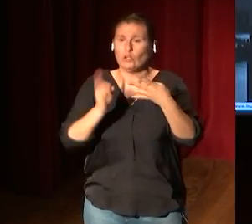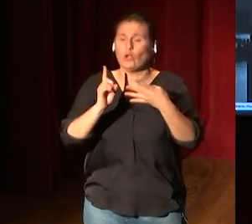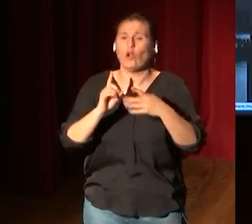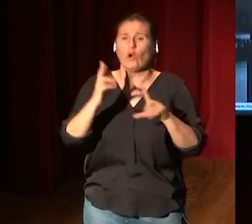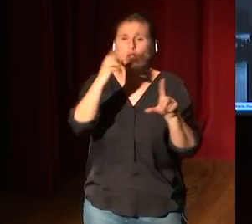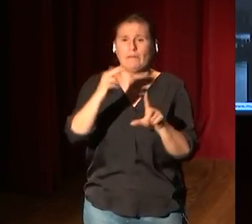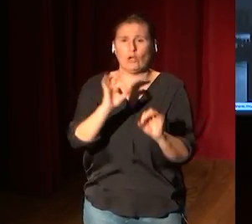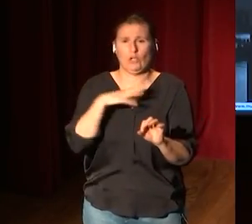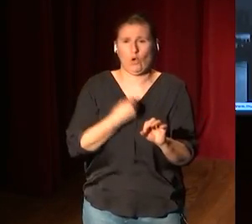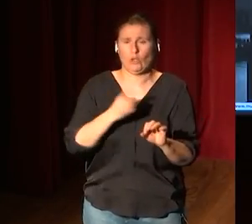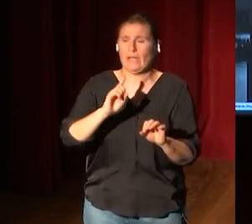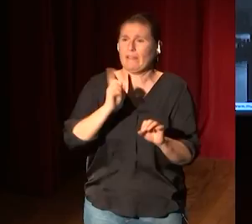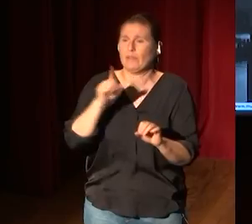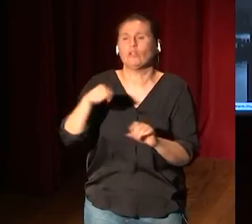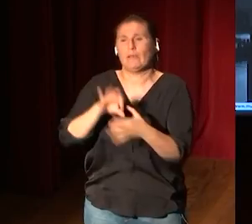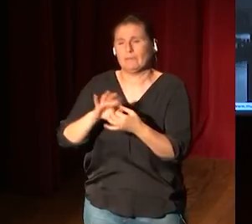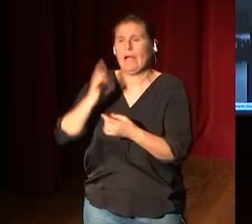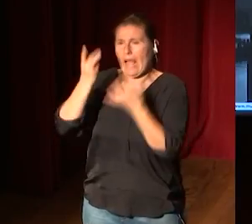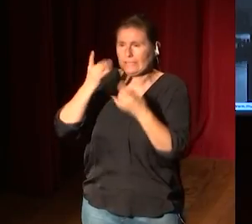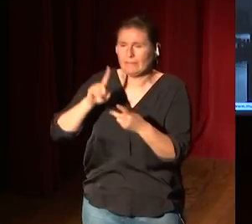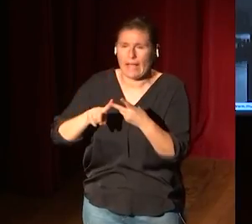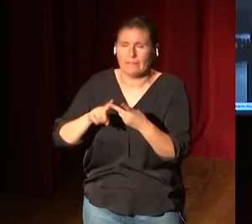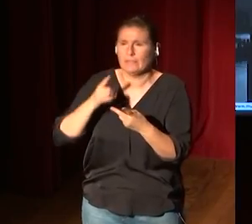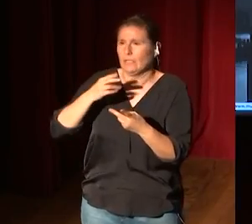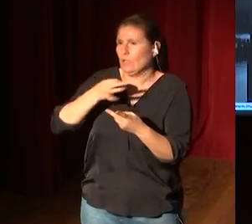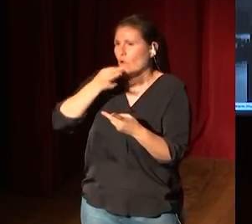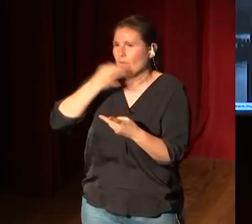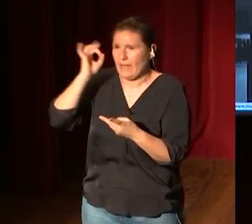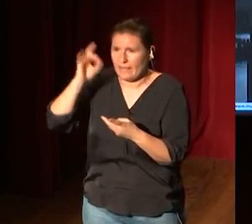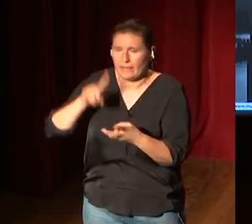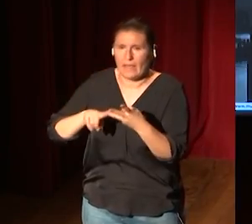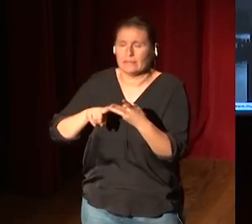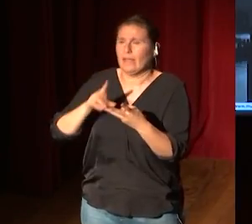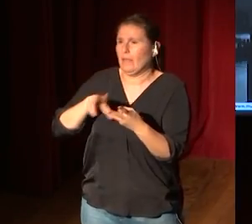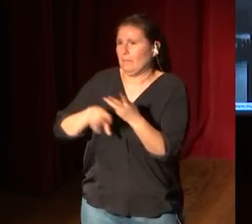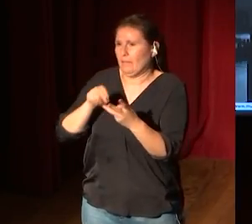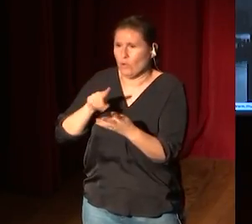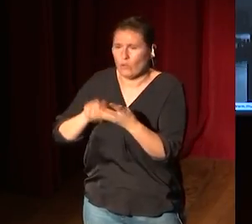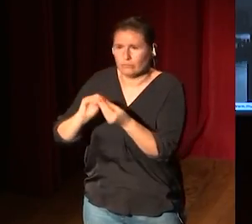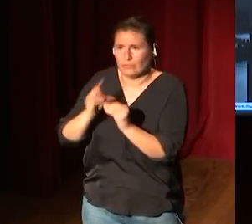sino las actividades relativas a Goya las conferencias que se van a dar sobre Goya los vídeos que hemos hecho sobre Goya